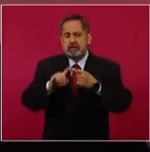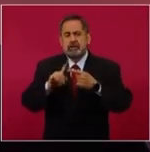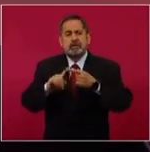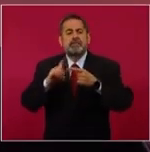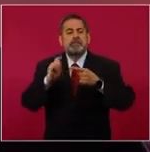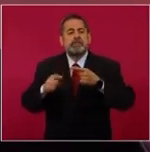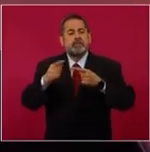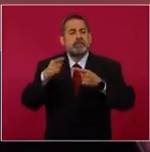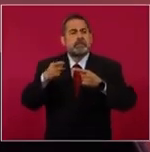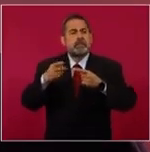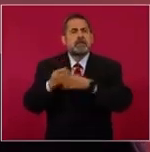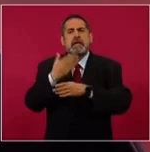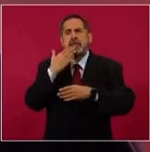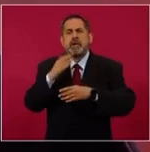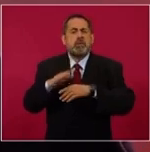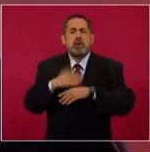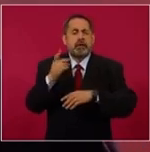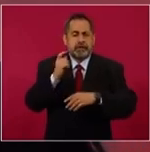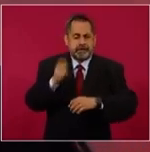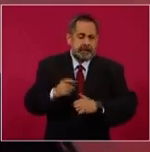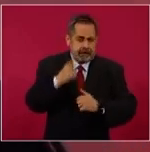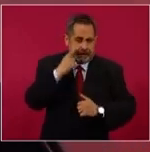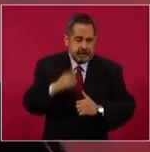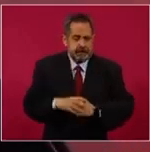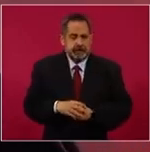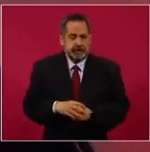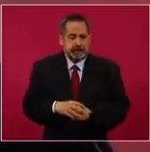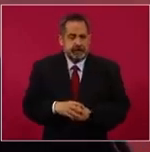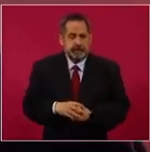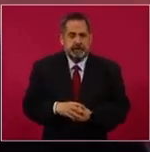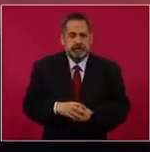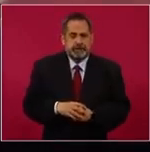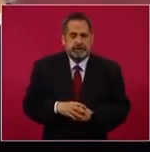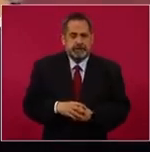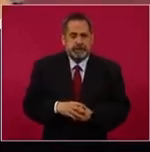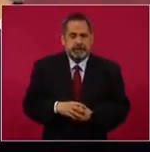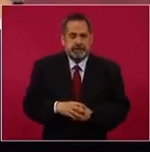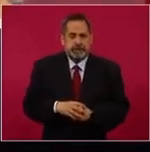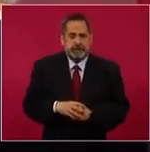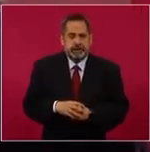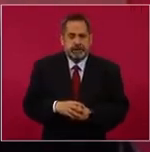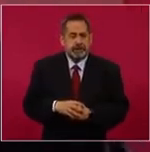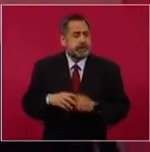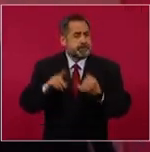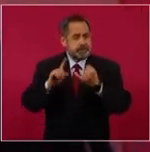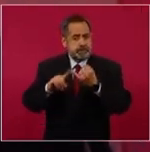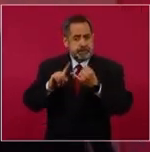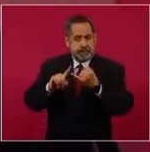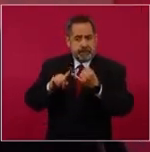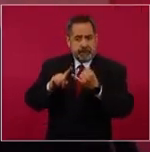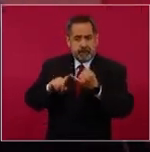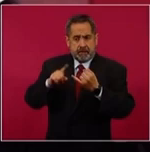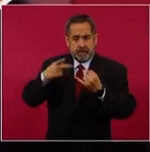en que la gente